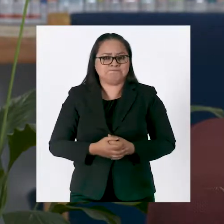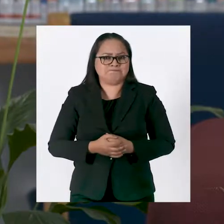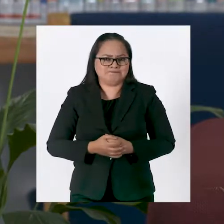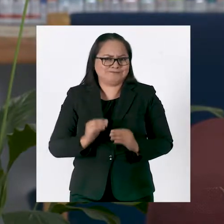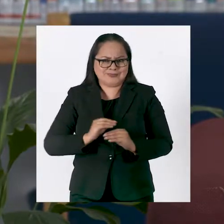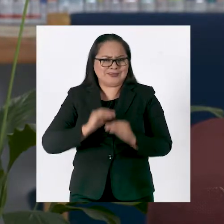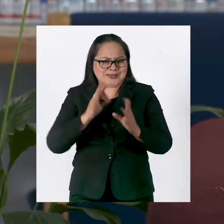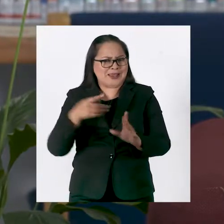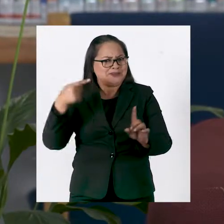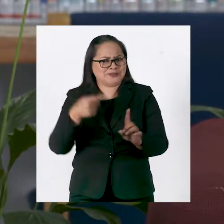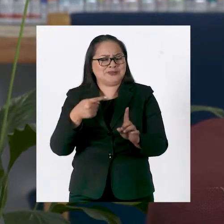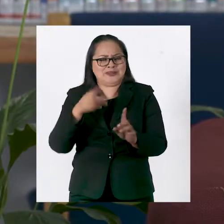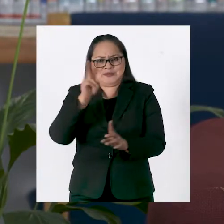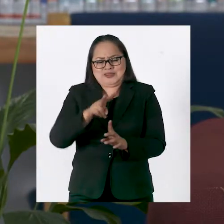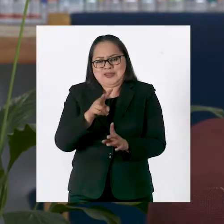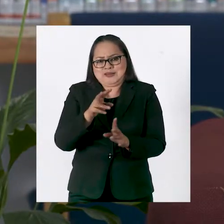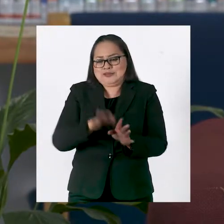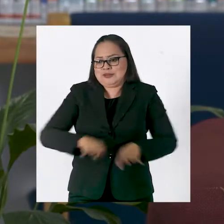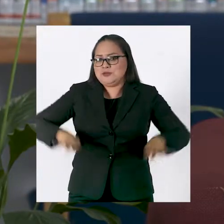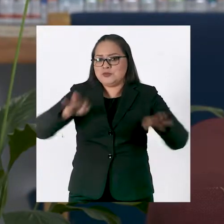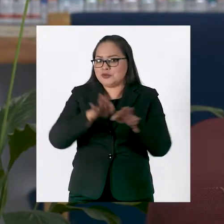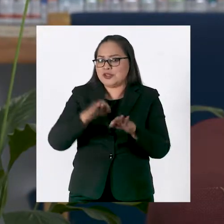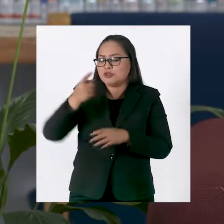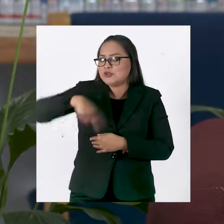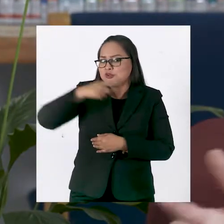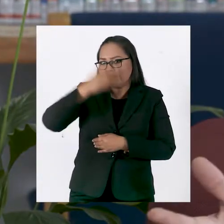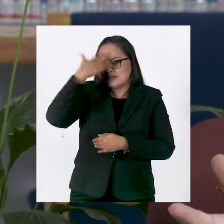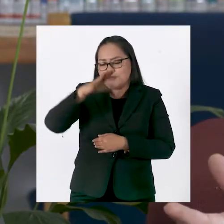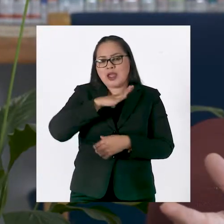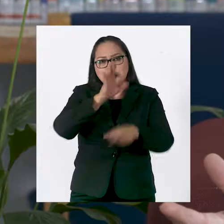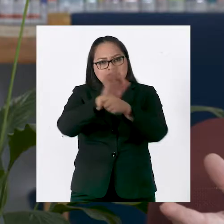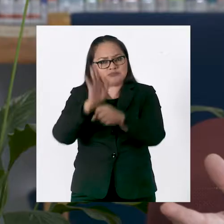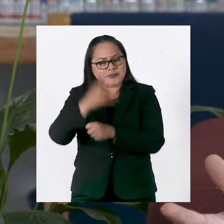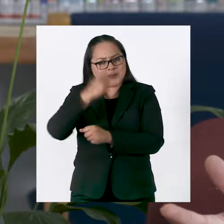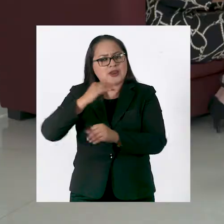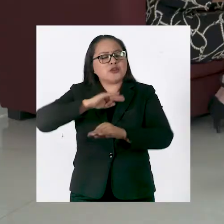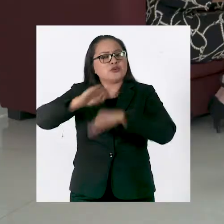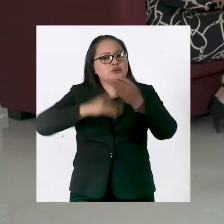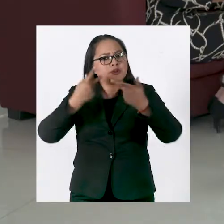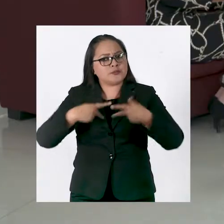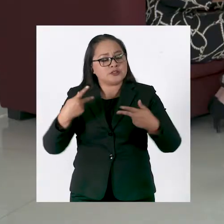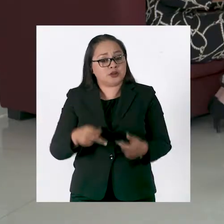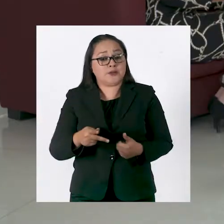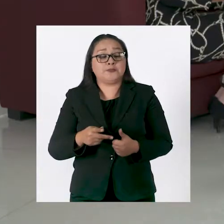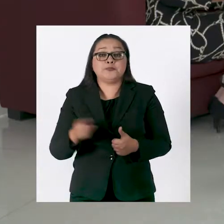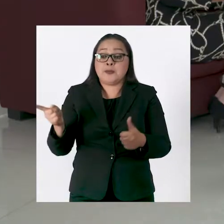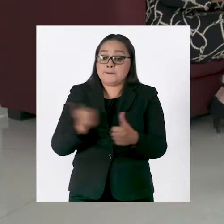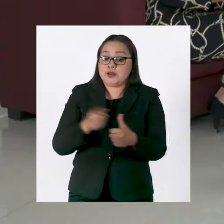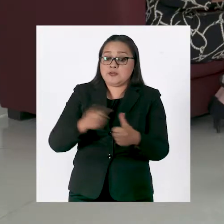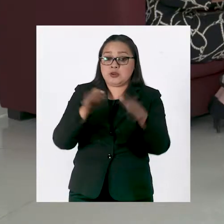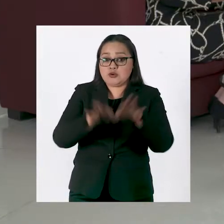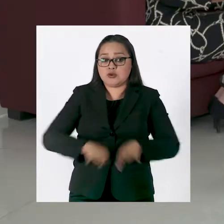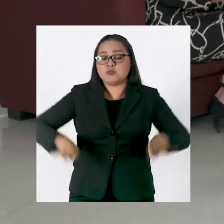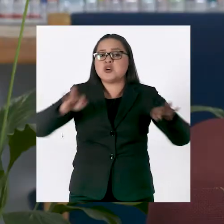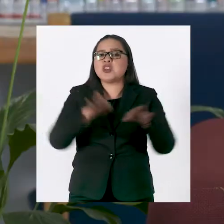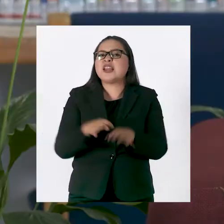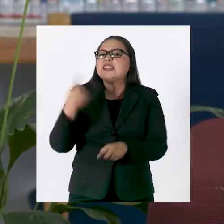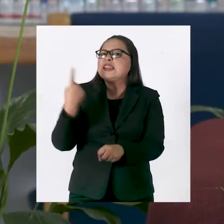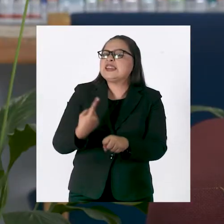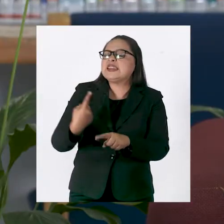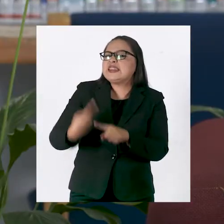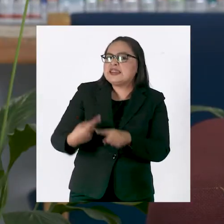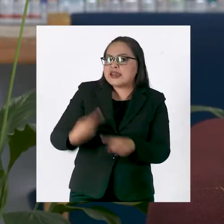también lo mismo para personas con discapacidad. Claro que es muy evidente el beneficio para la población.